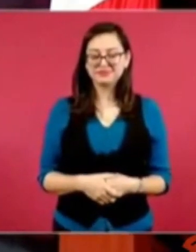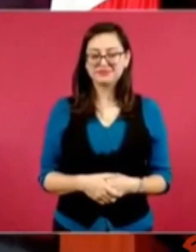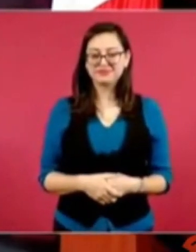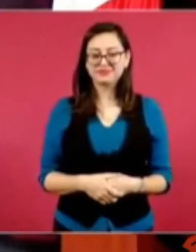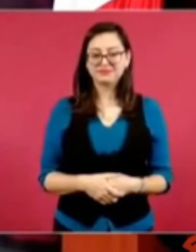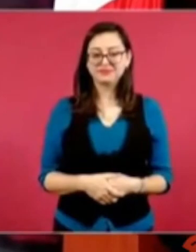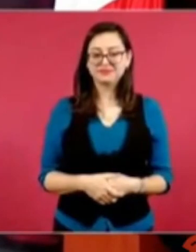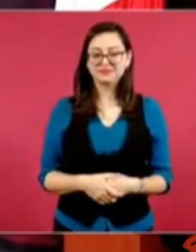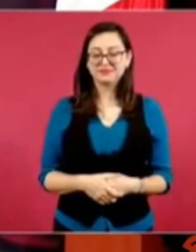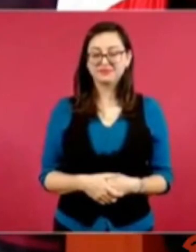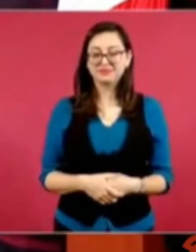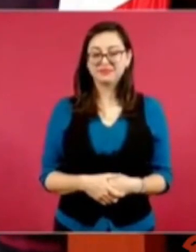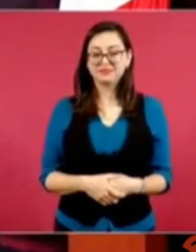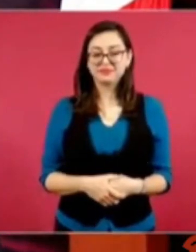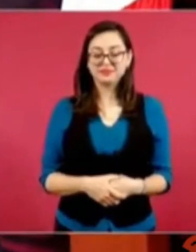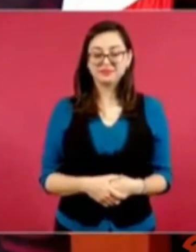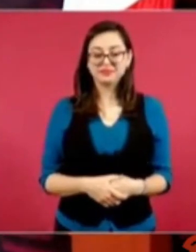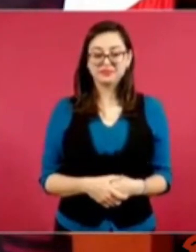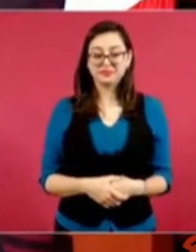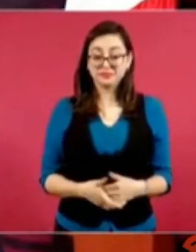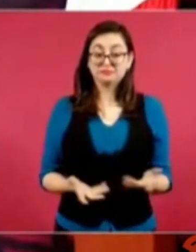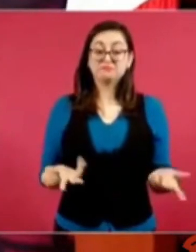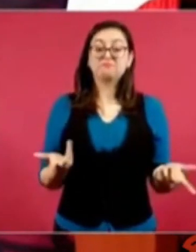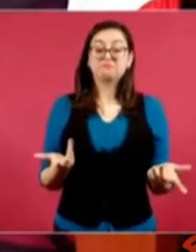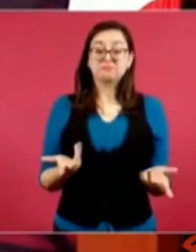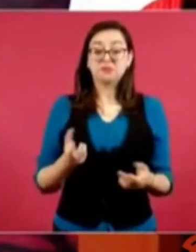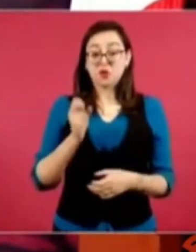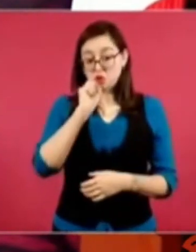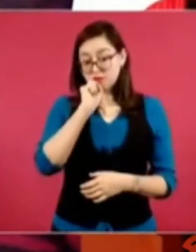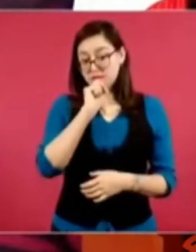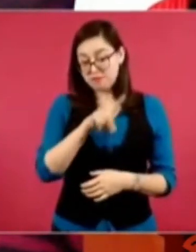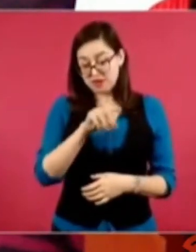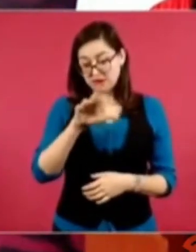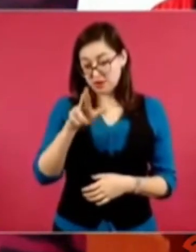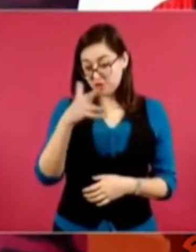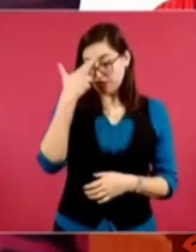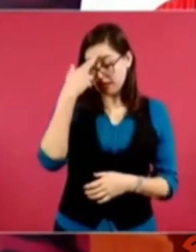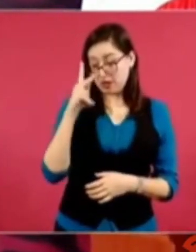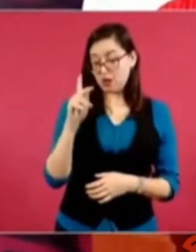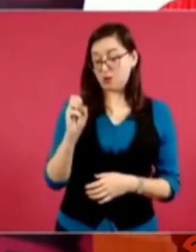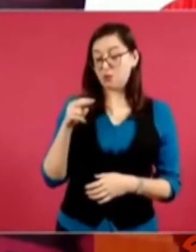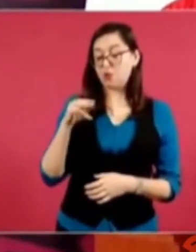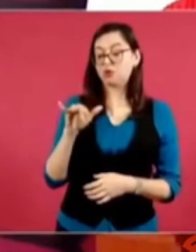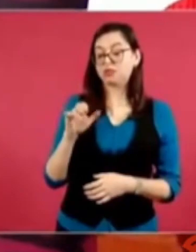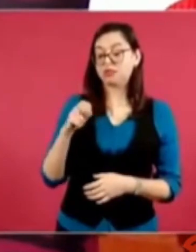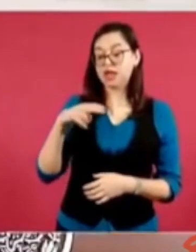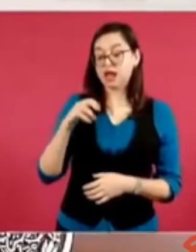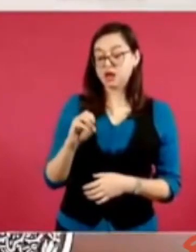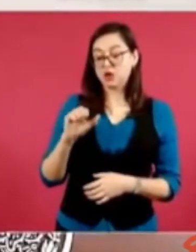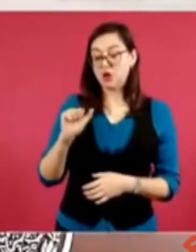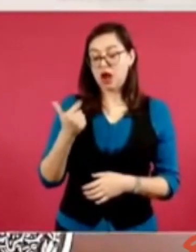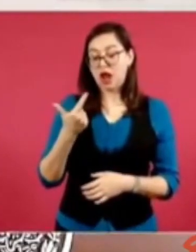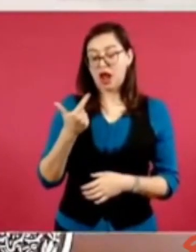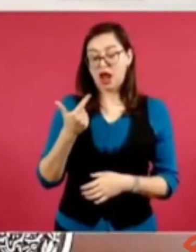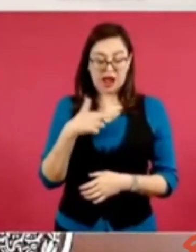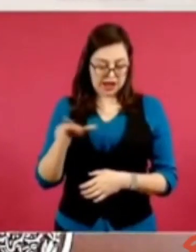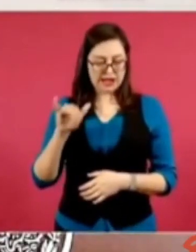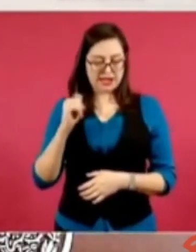o lo que decía el gran liberal Ponciano Arriaga entre más